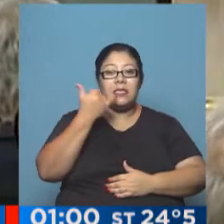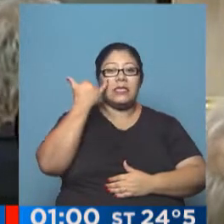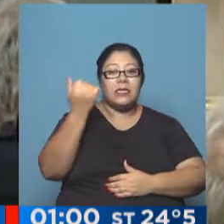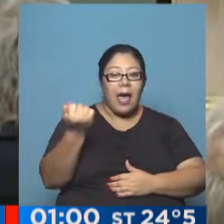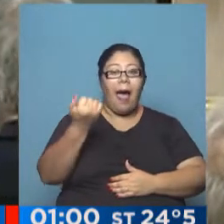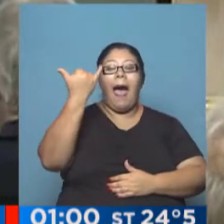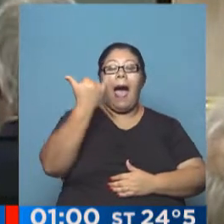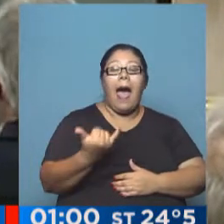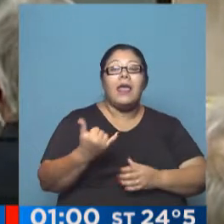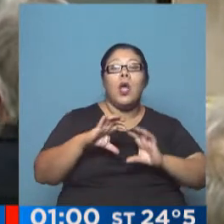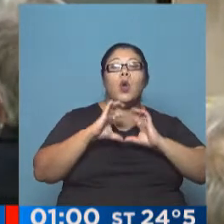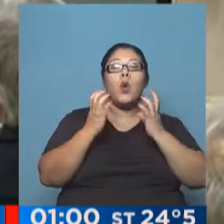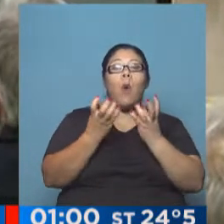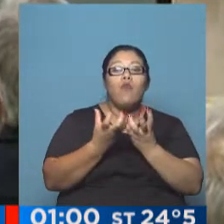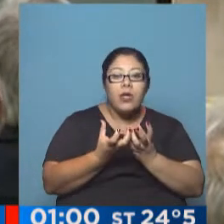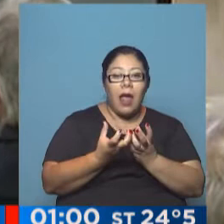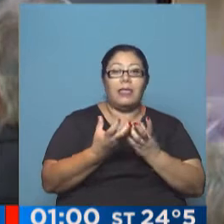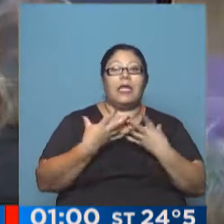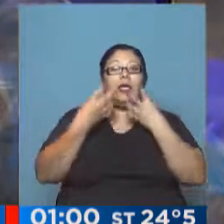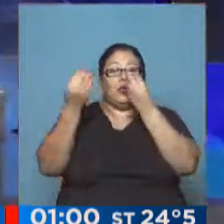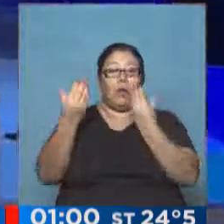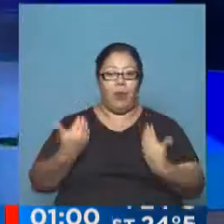de esos países que los puedan ayudar.